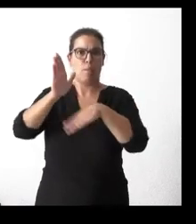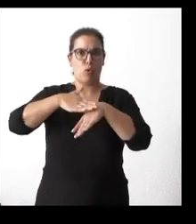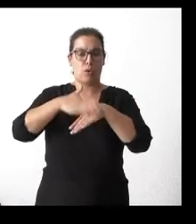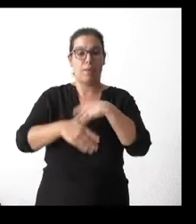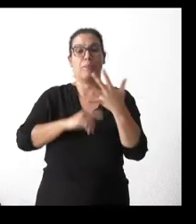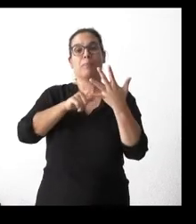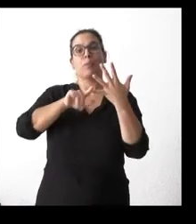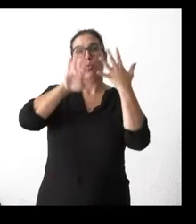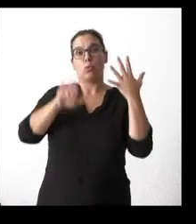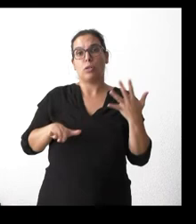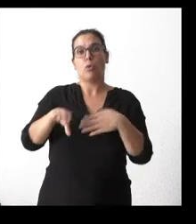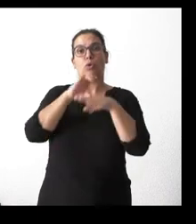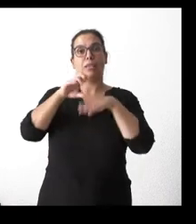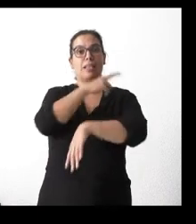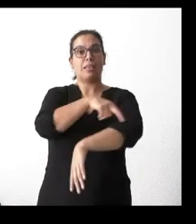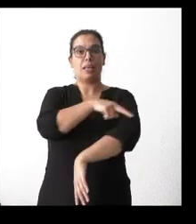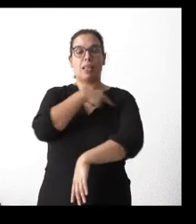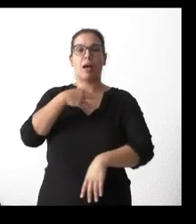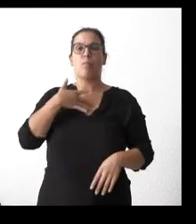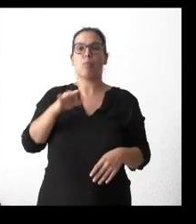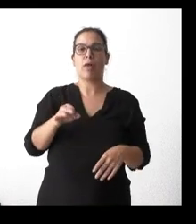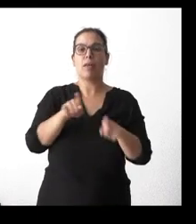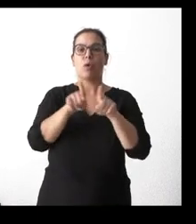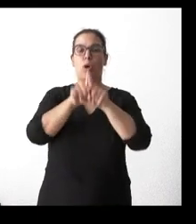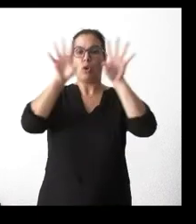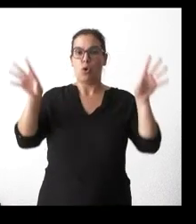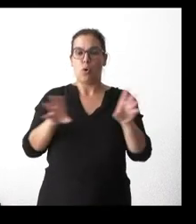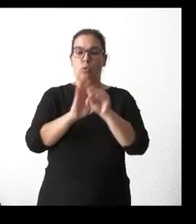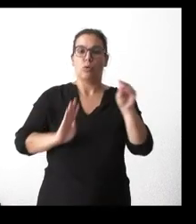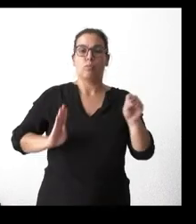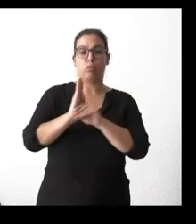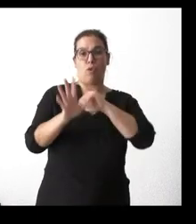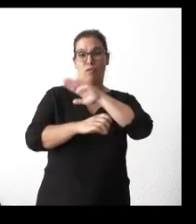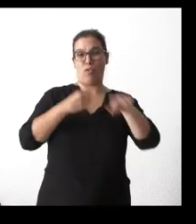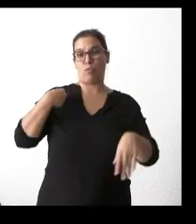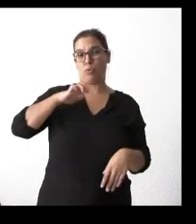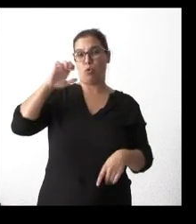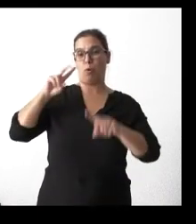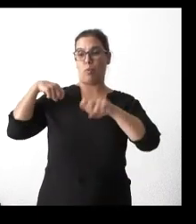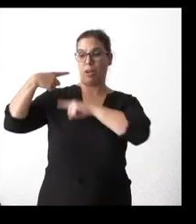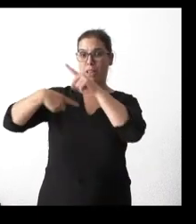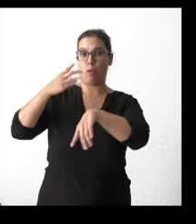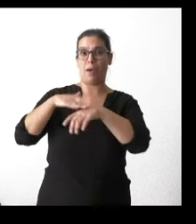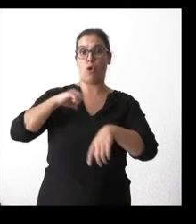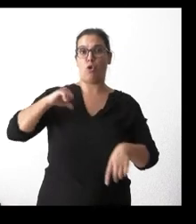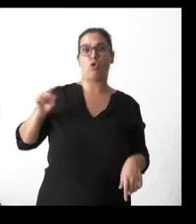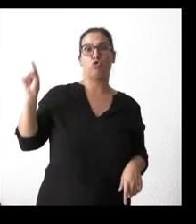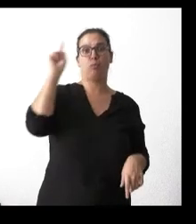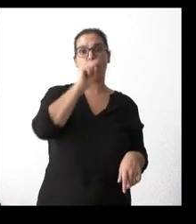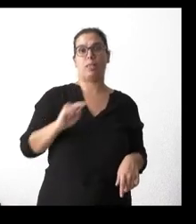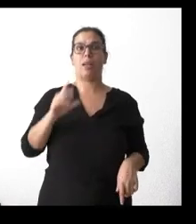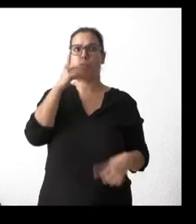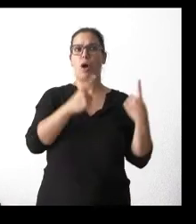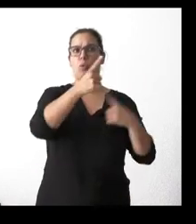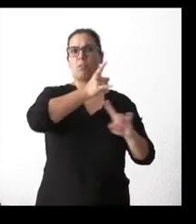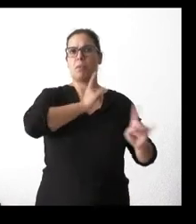si se puede facilitar el conjunto de inversiones que dentro de los fondos NEX se están realizando en los hospitales de Castilla y León, porque bueno, ya van varios en los que